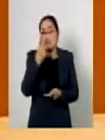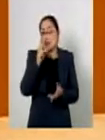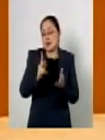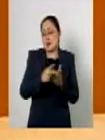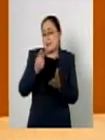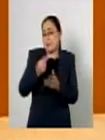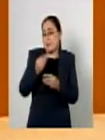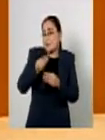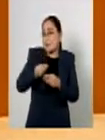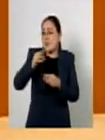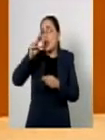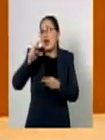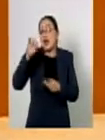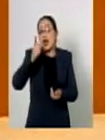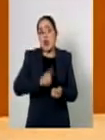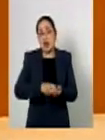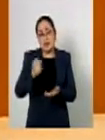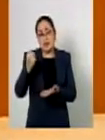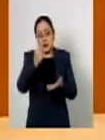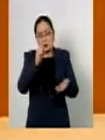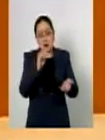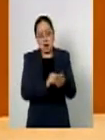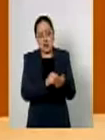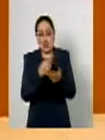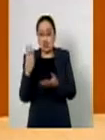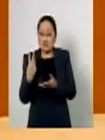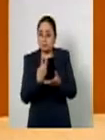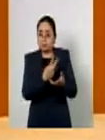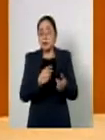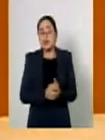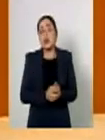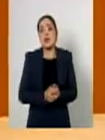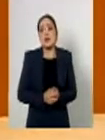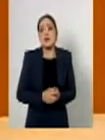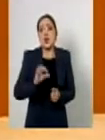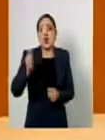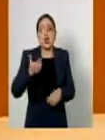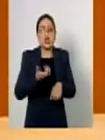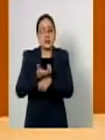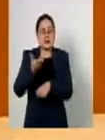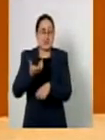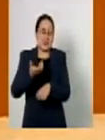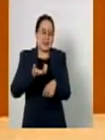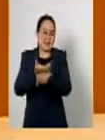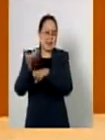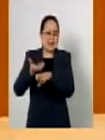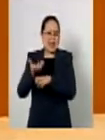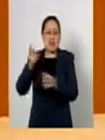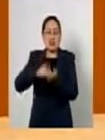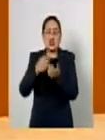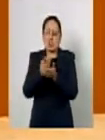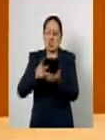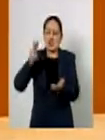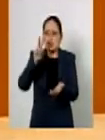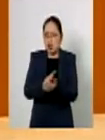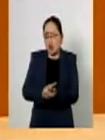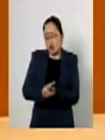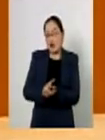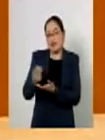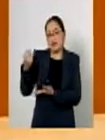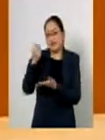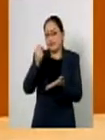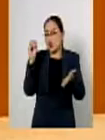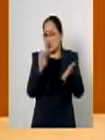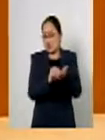a lo presupuestado en otras 5 entidades fue del doble del doble a lo presupuestado